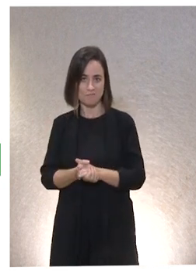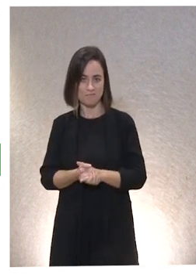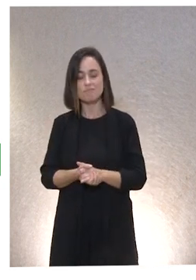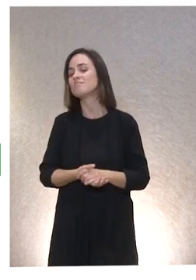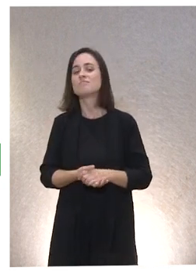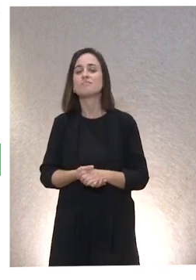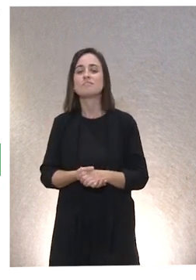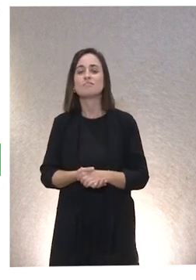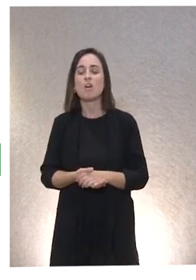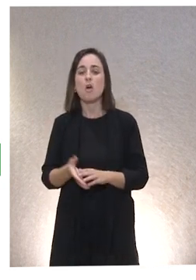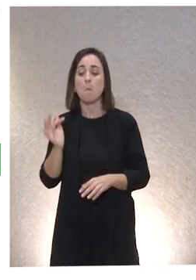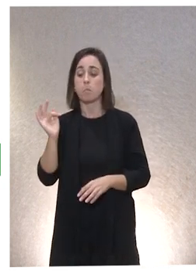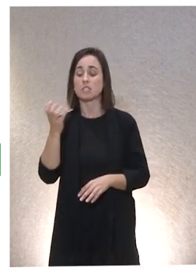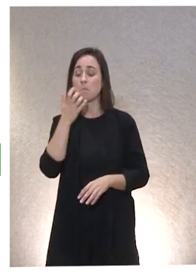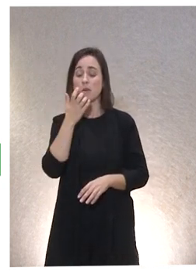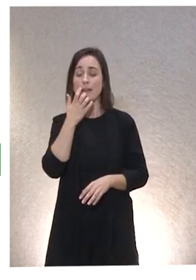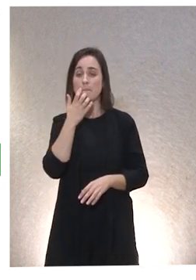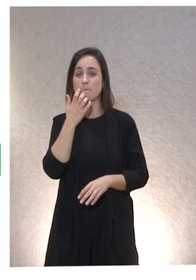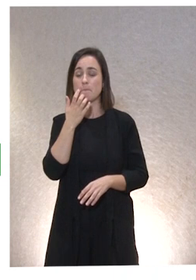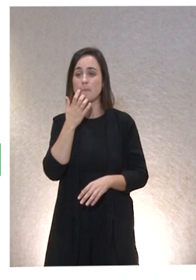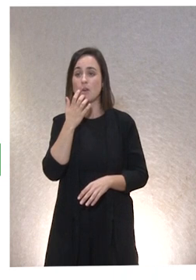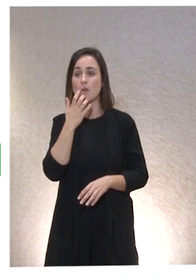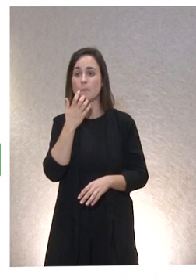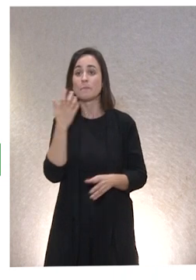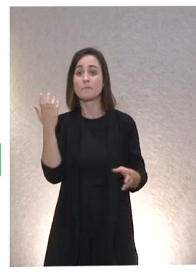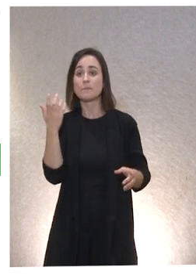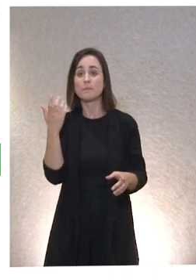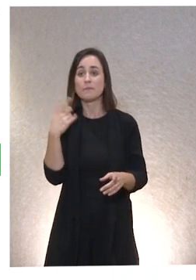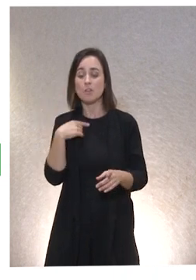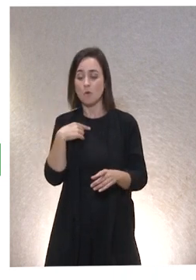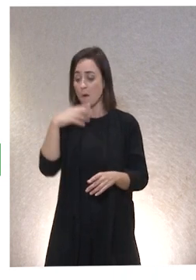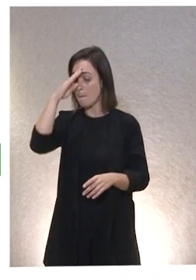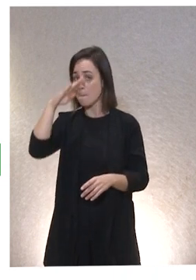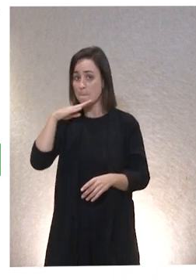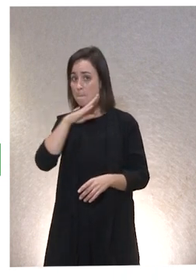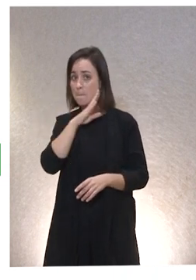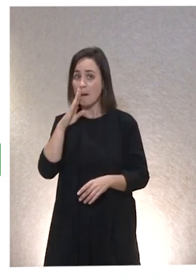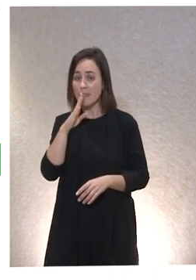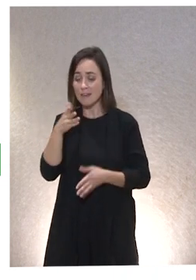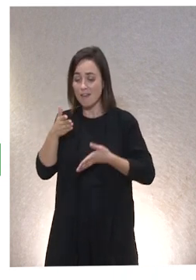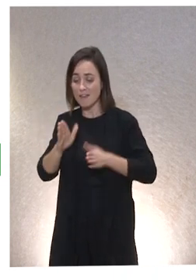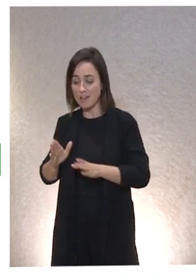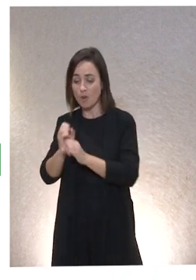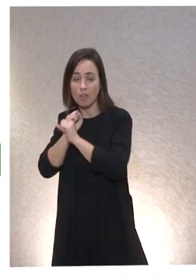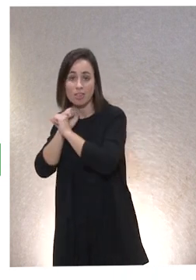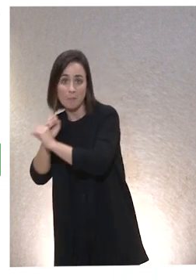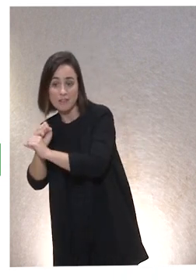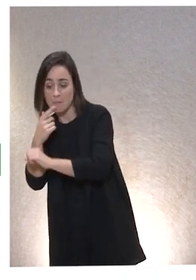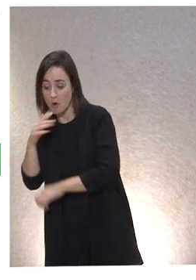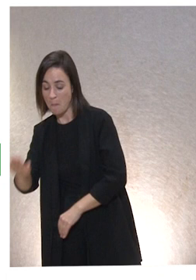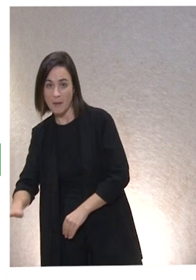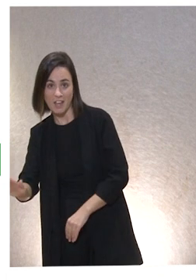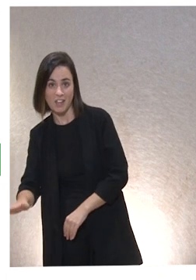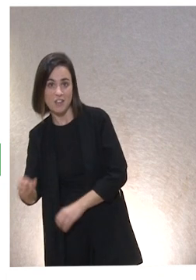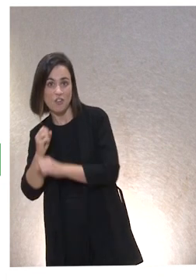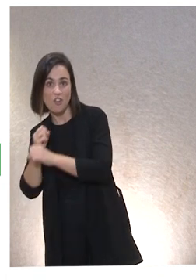Lo positivo que es. O sea, lo que genera esas posibilidades de dependencias mutuas. Porque el hijo pequeño depende de los